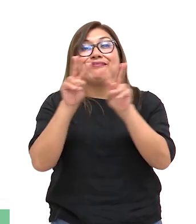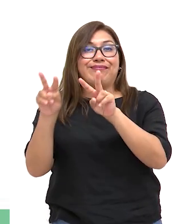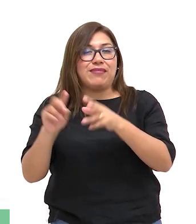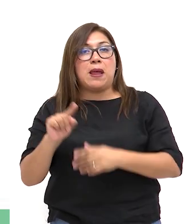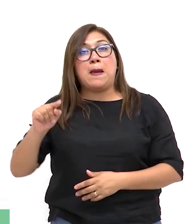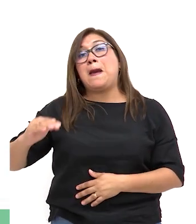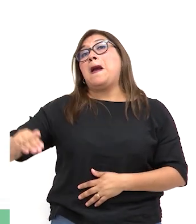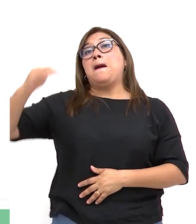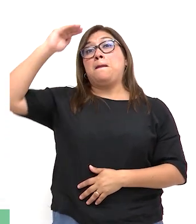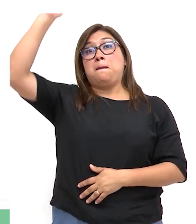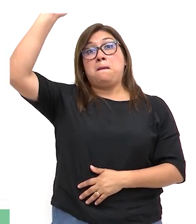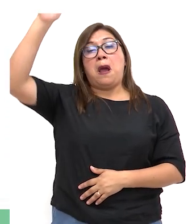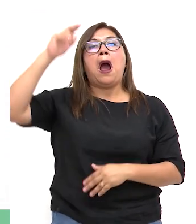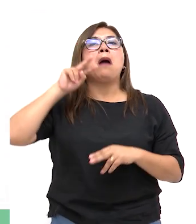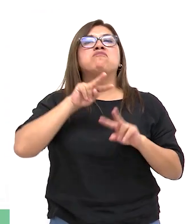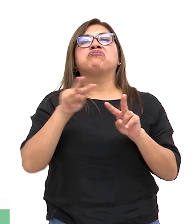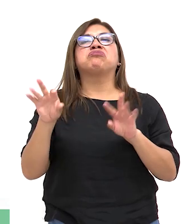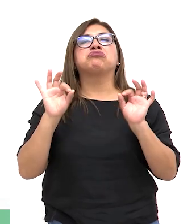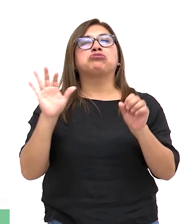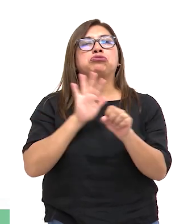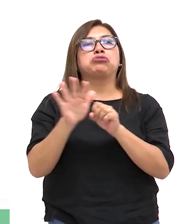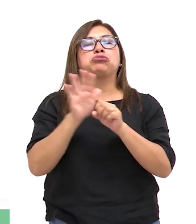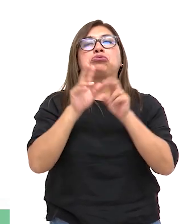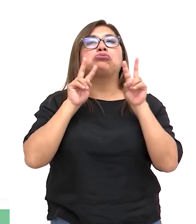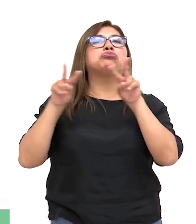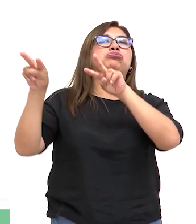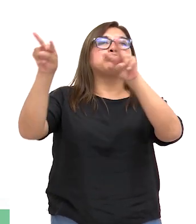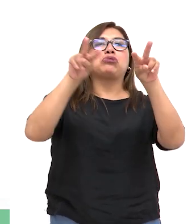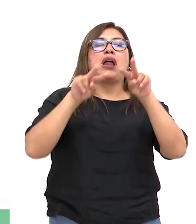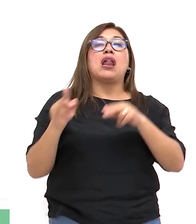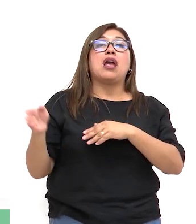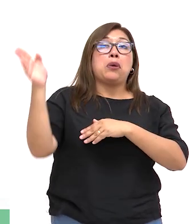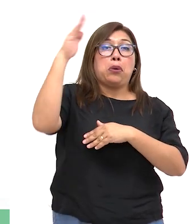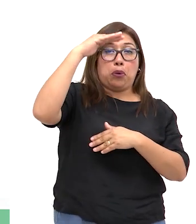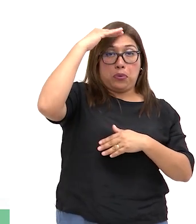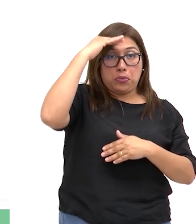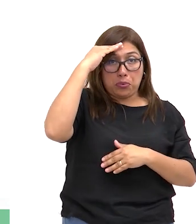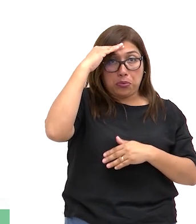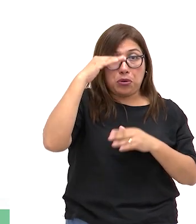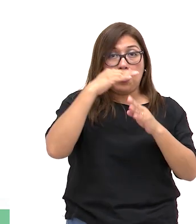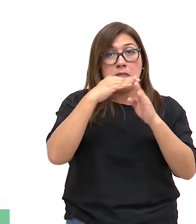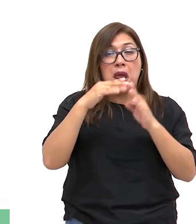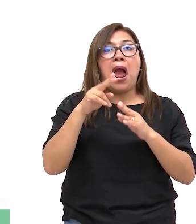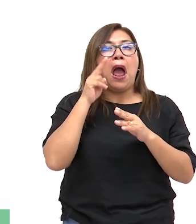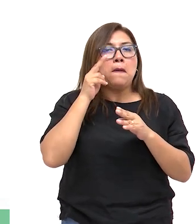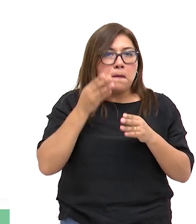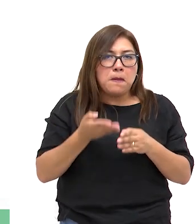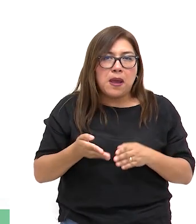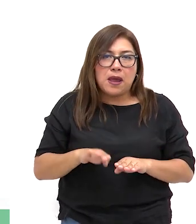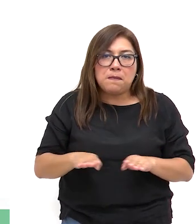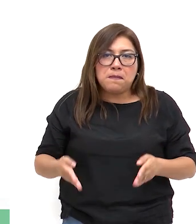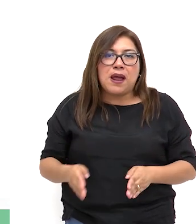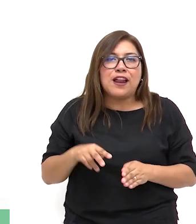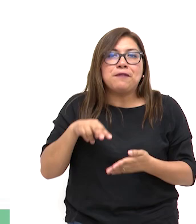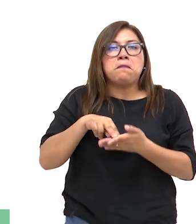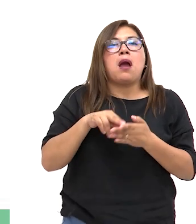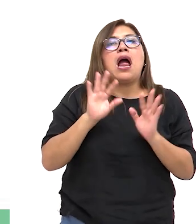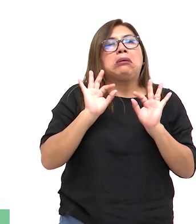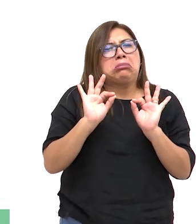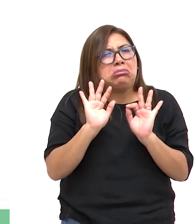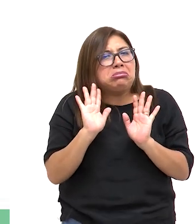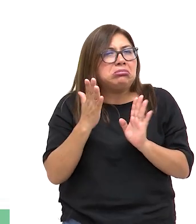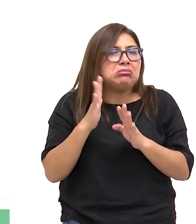La persona alta tiene el panorama completo. La persona de estatura mediana alcanza a ver el partido con las justas.